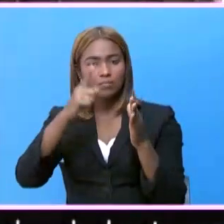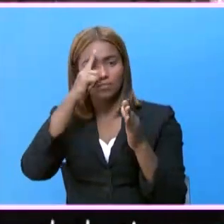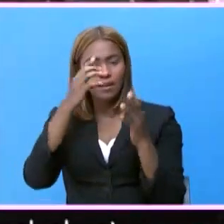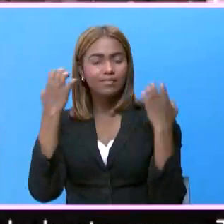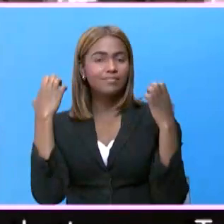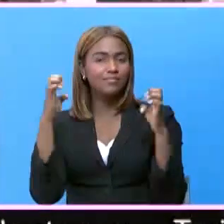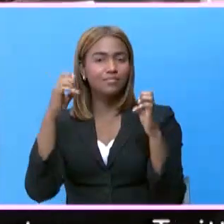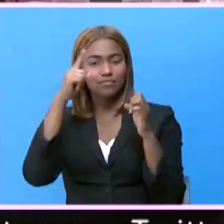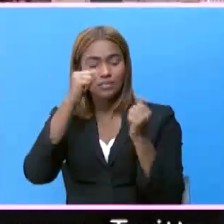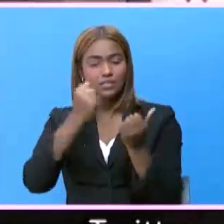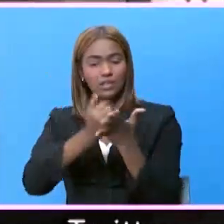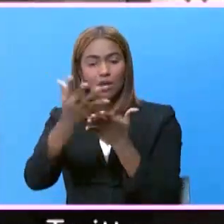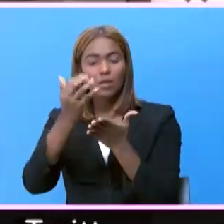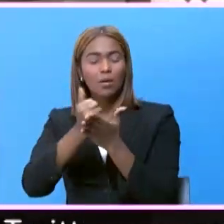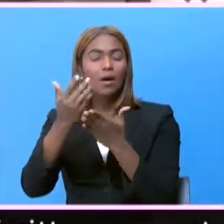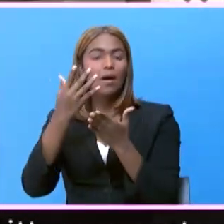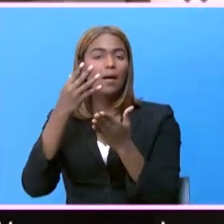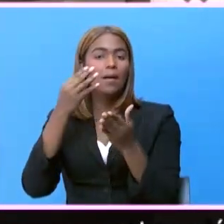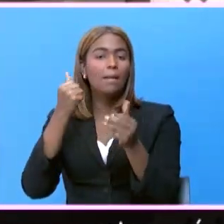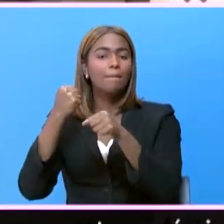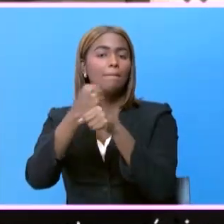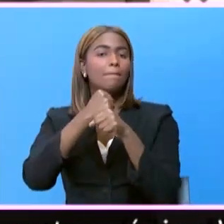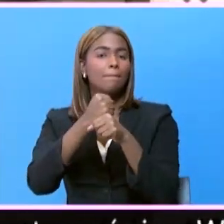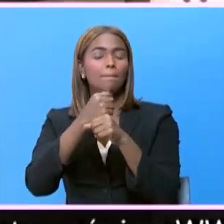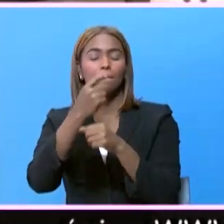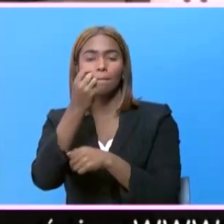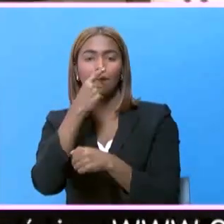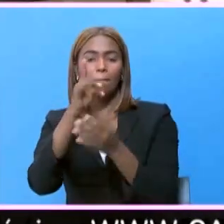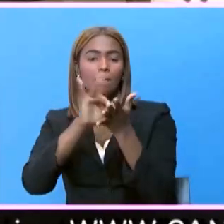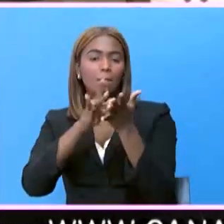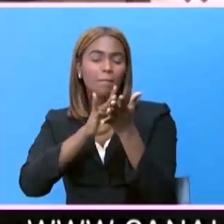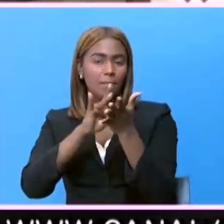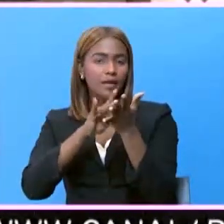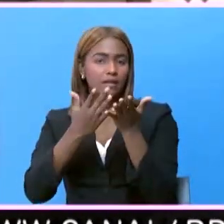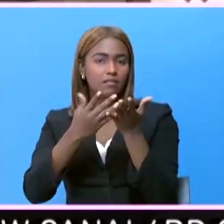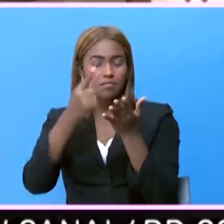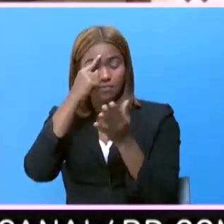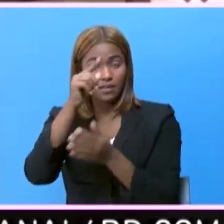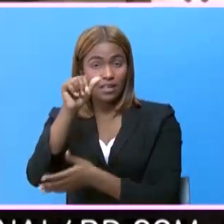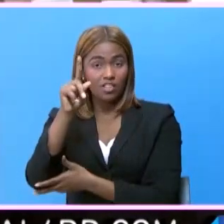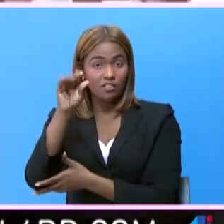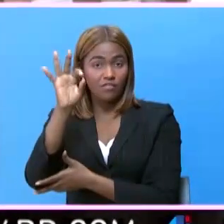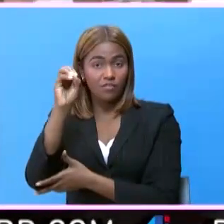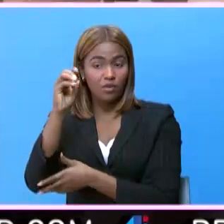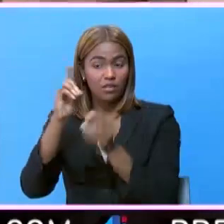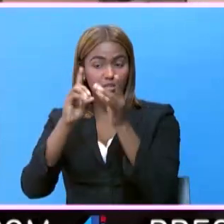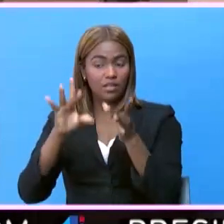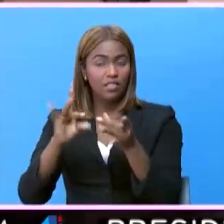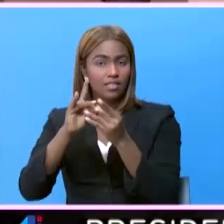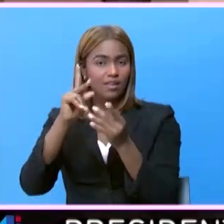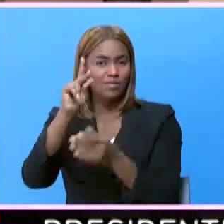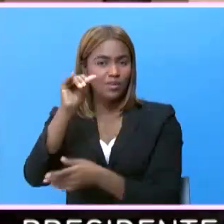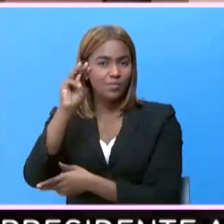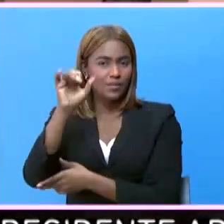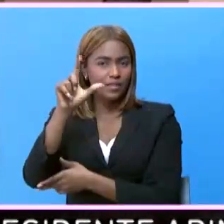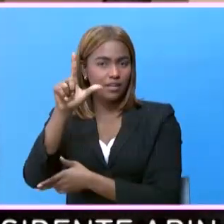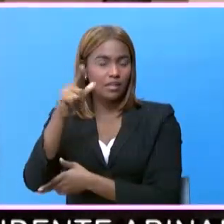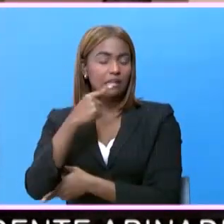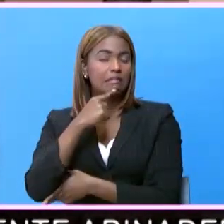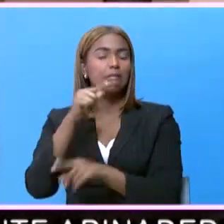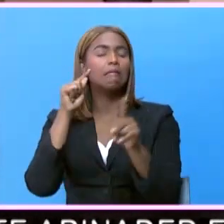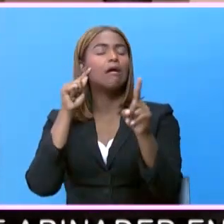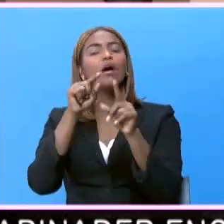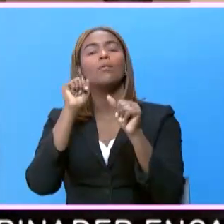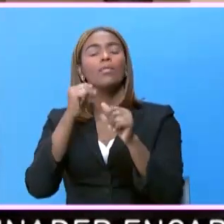emergencia para adquirir productos de protección, medicinas y gastables. Adolfo Pérez, director de PROMESECAL, dijo que el